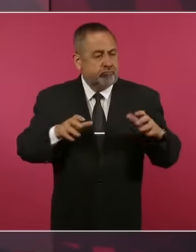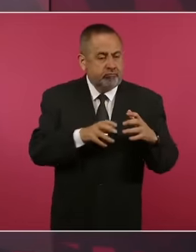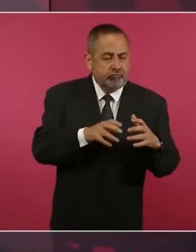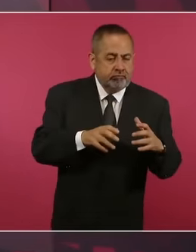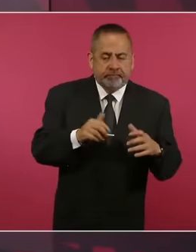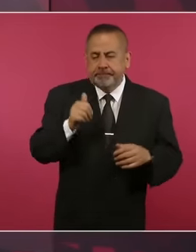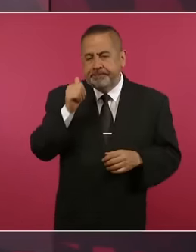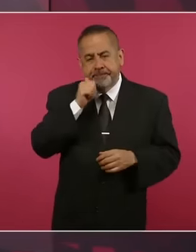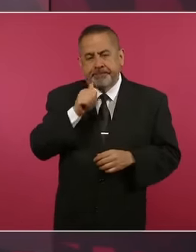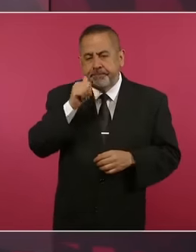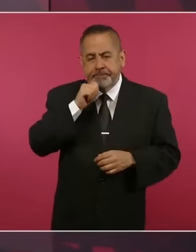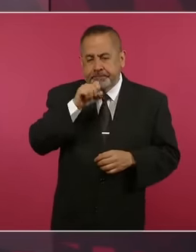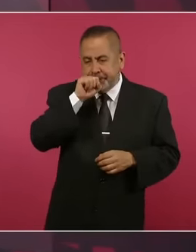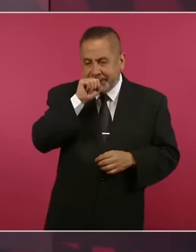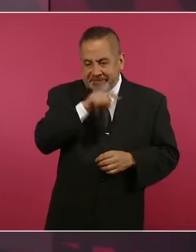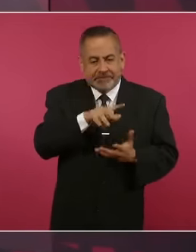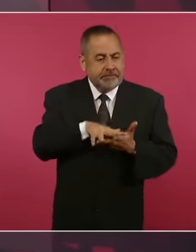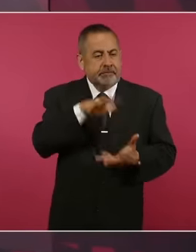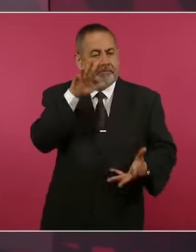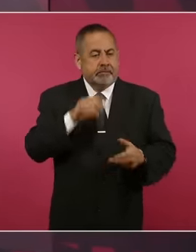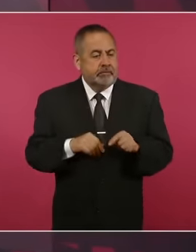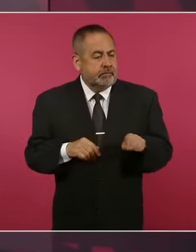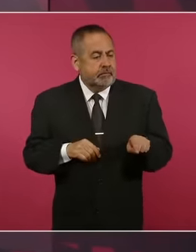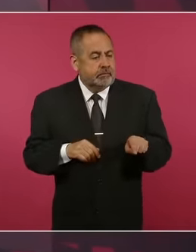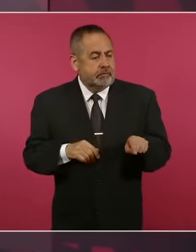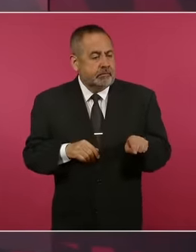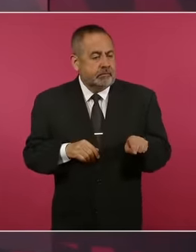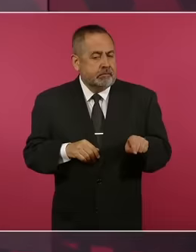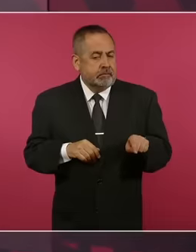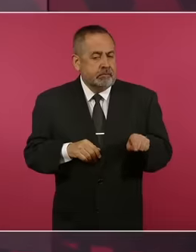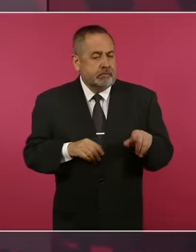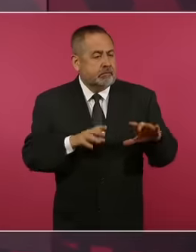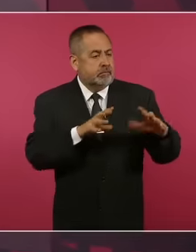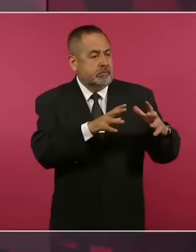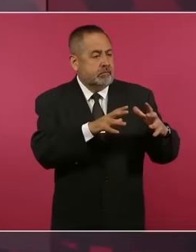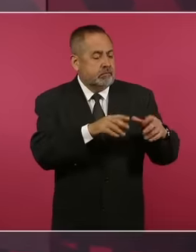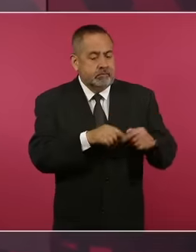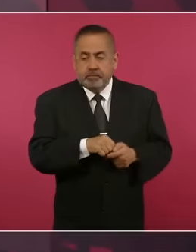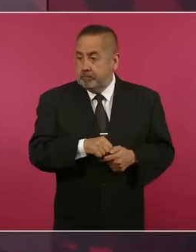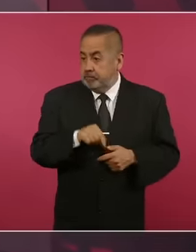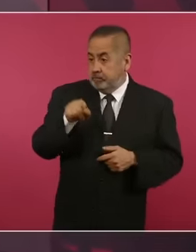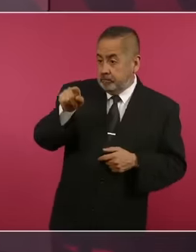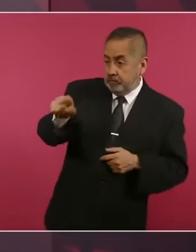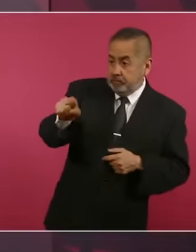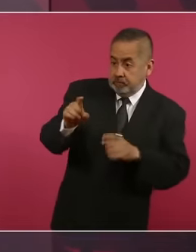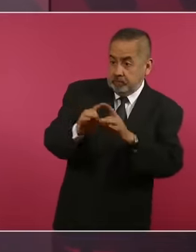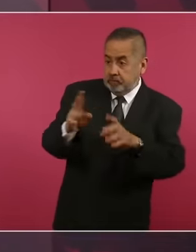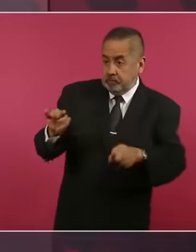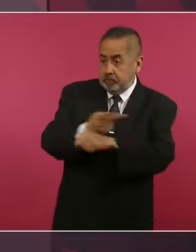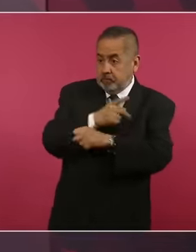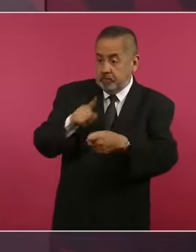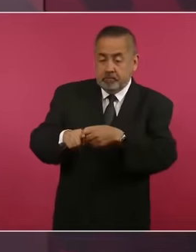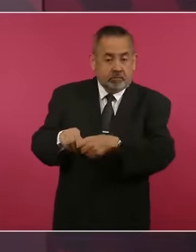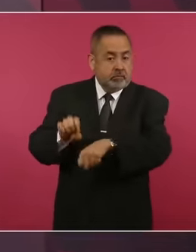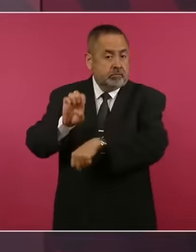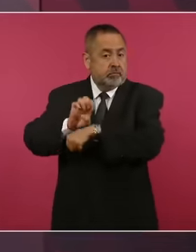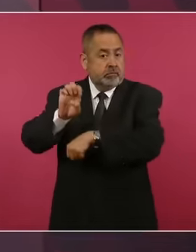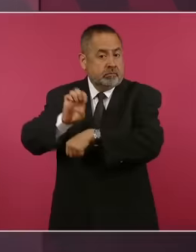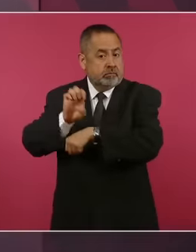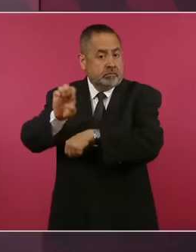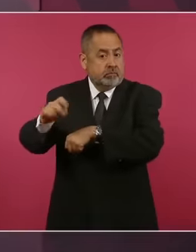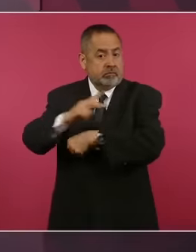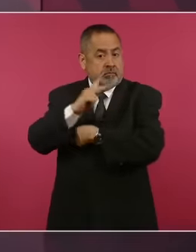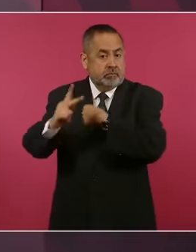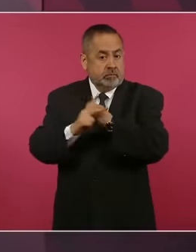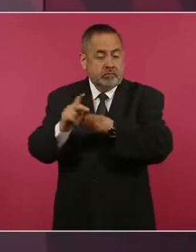expresado su rechazo a lo sucedido en Ecuador, la